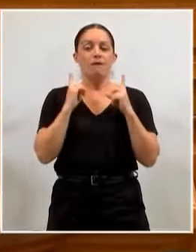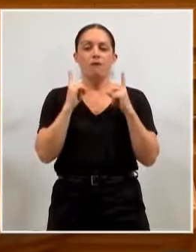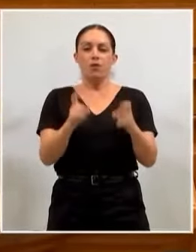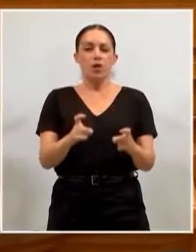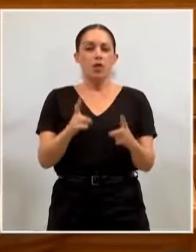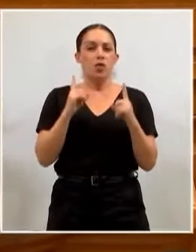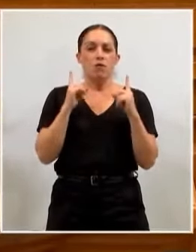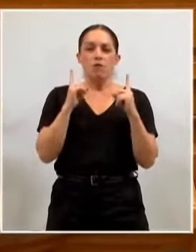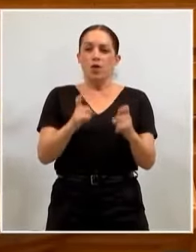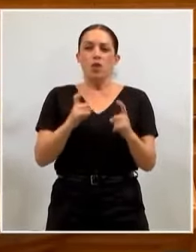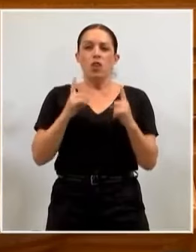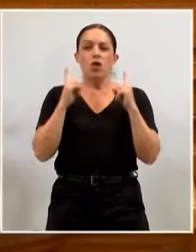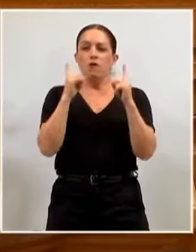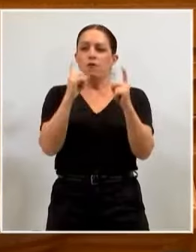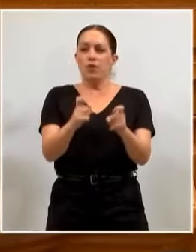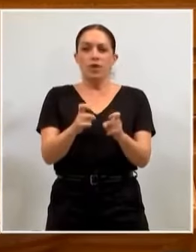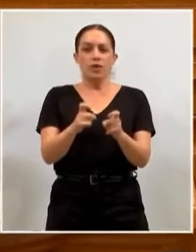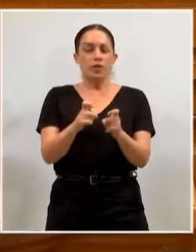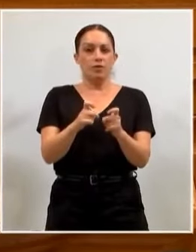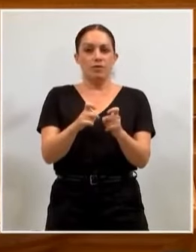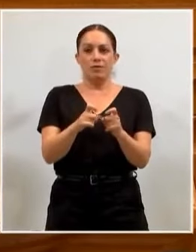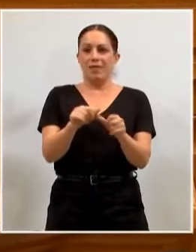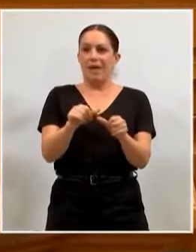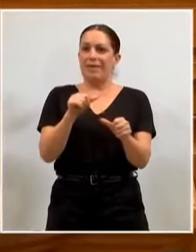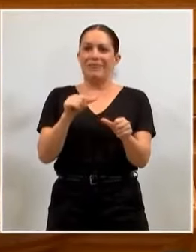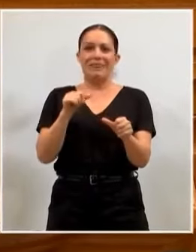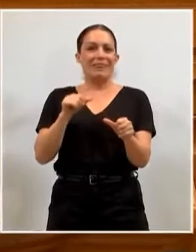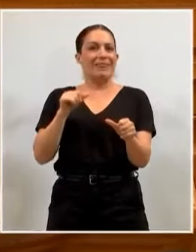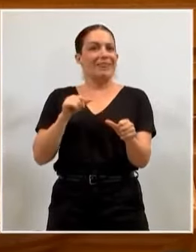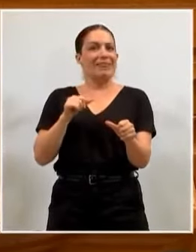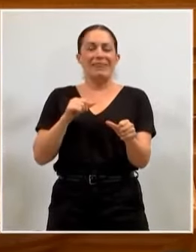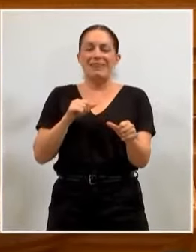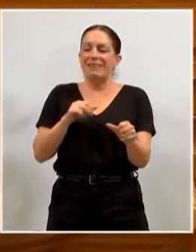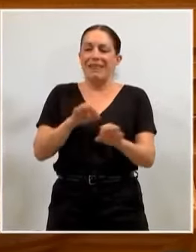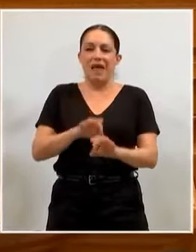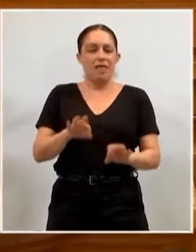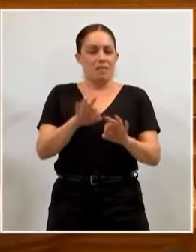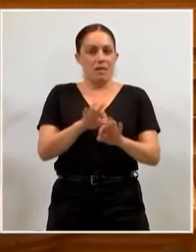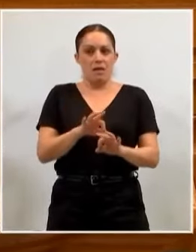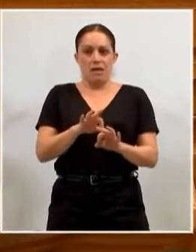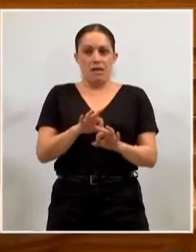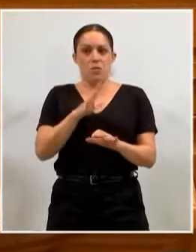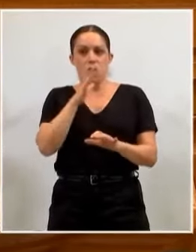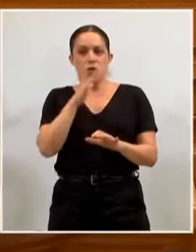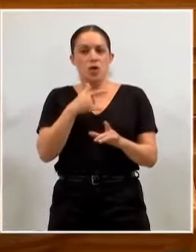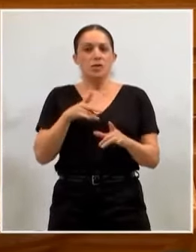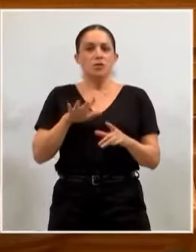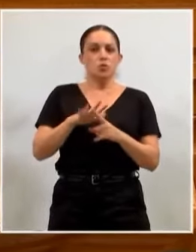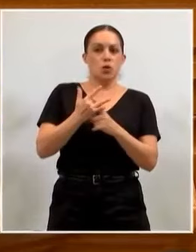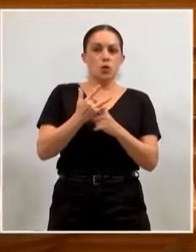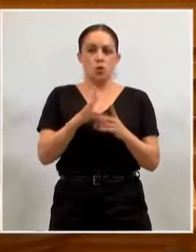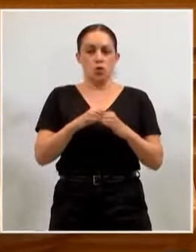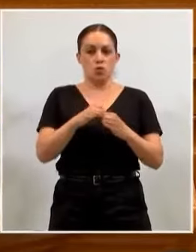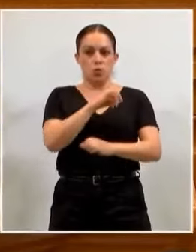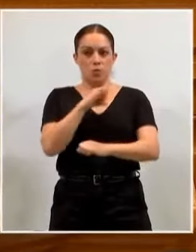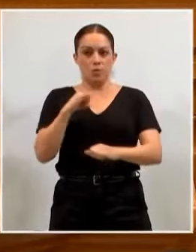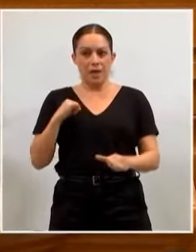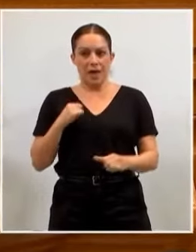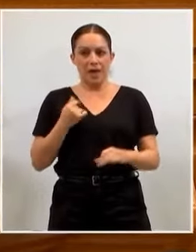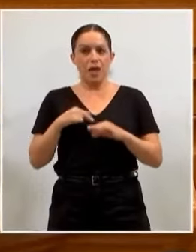de no quedarse atrás nadie en España con el estado de las autonomías. De que no haya regiones de primera y regiones de segunda.